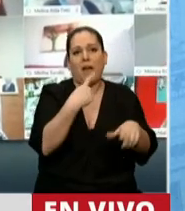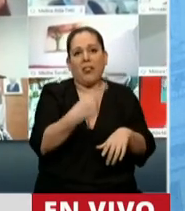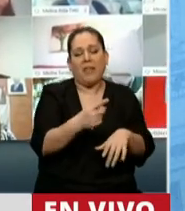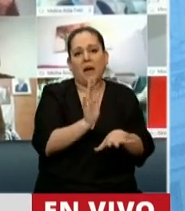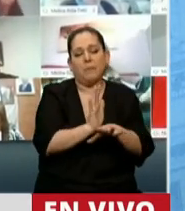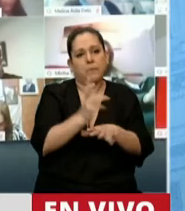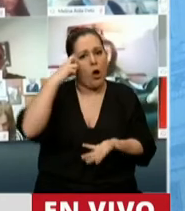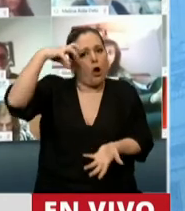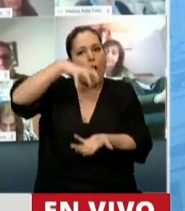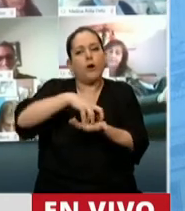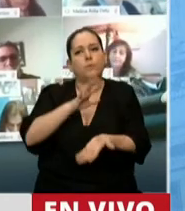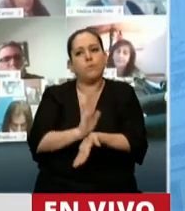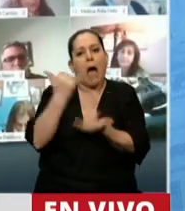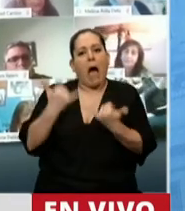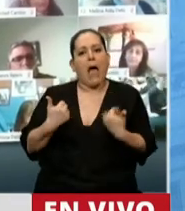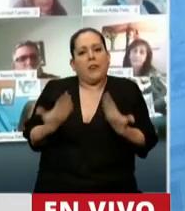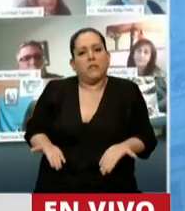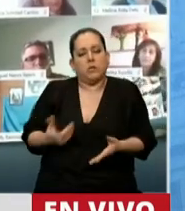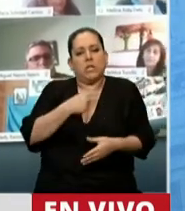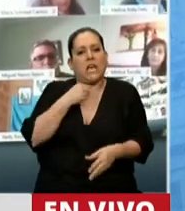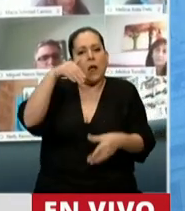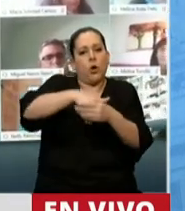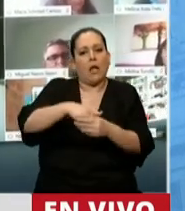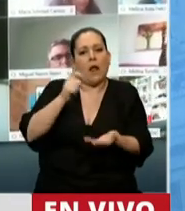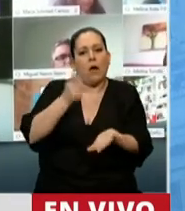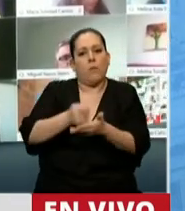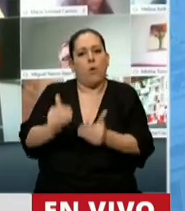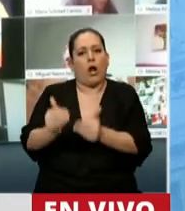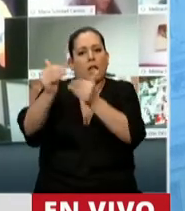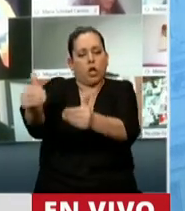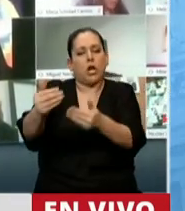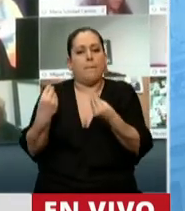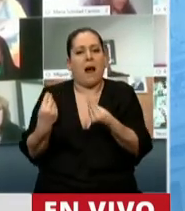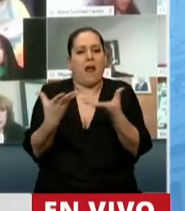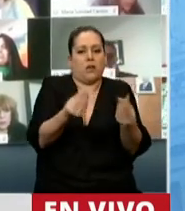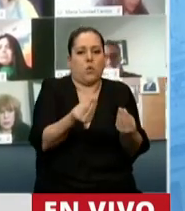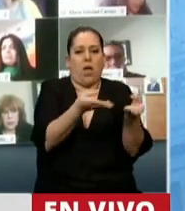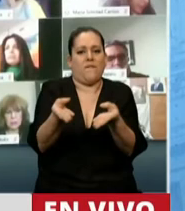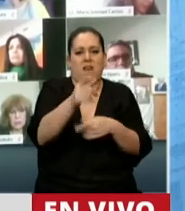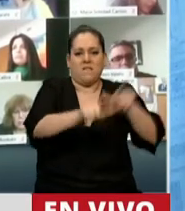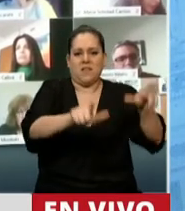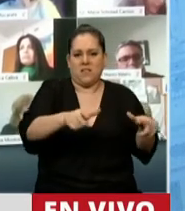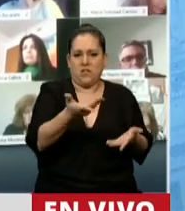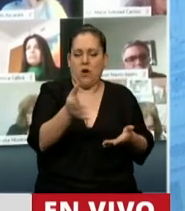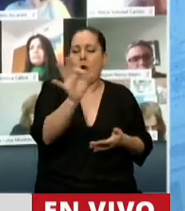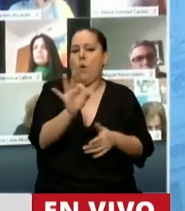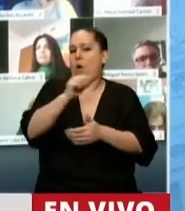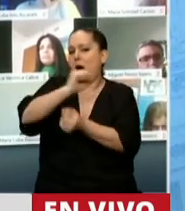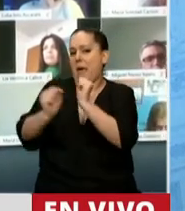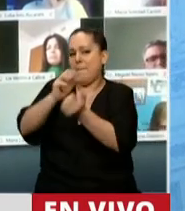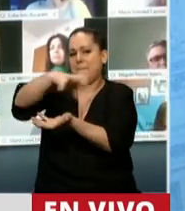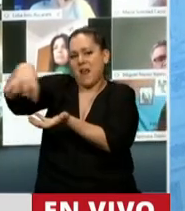estar dispuesto a votar una moratoria para incluir en el beneficio esa moratoria a empresas o